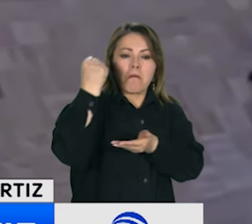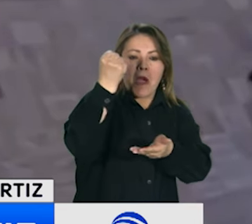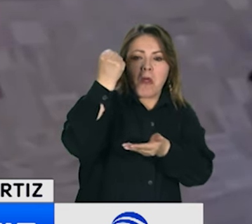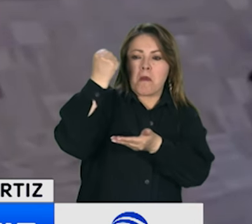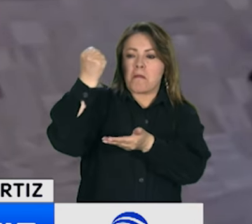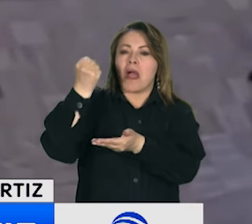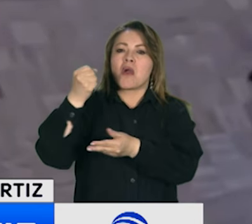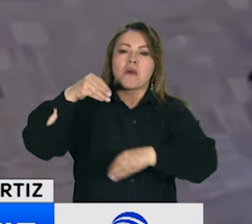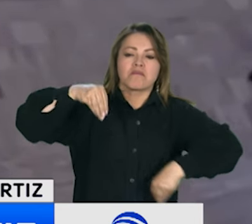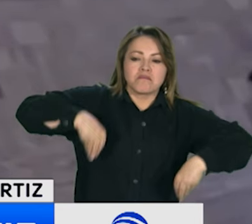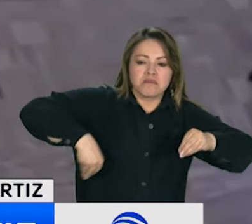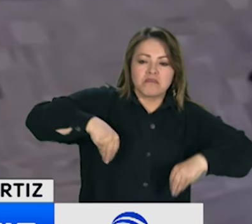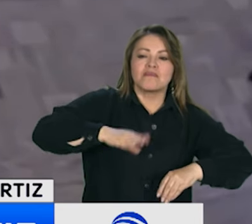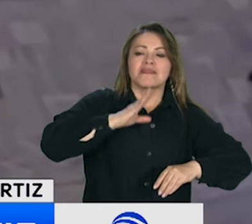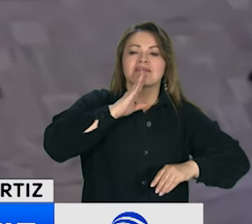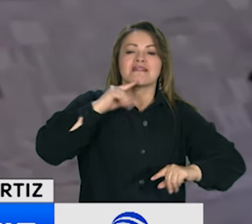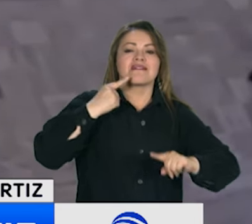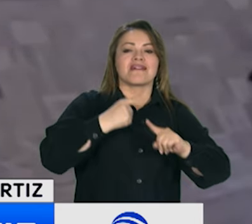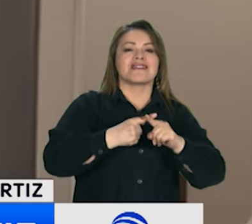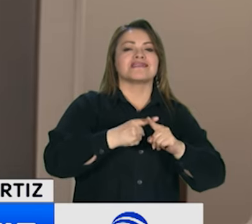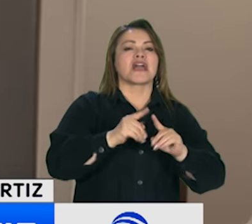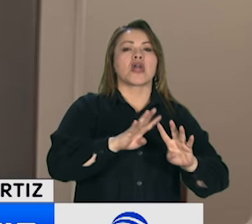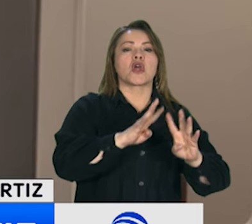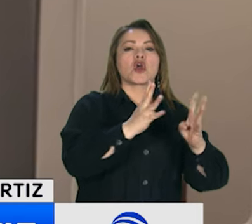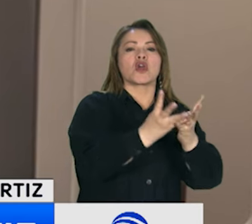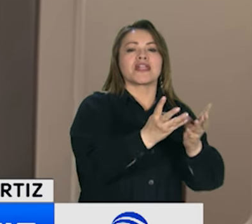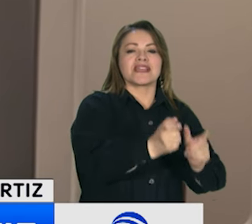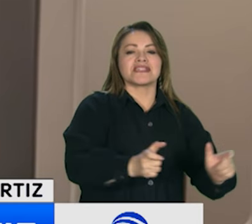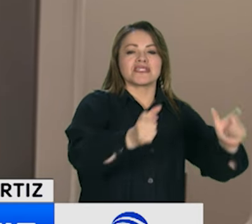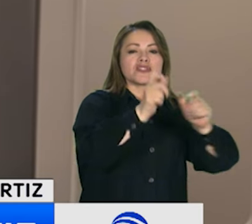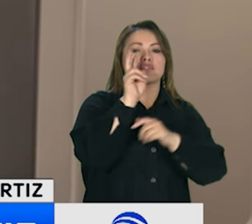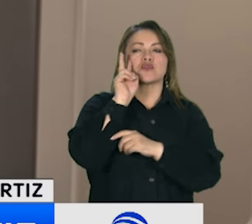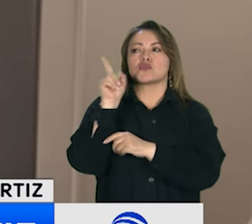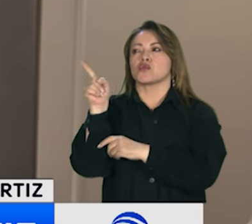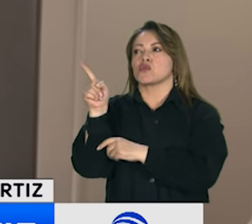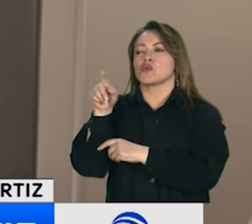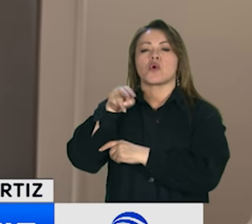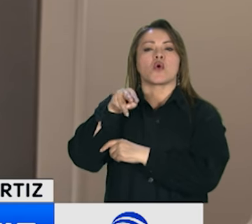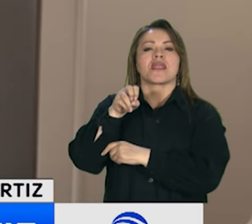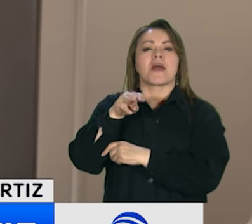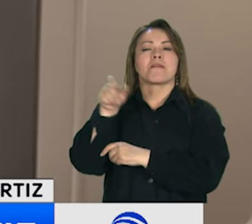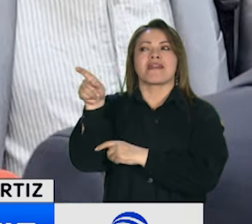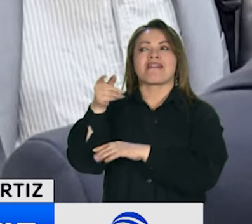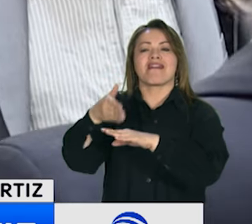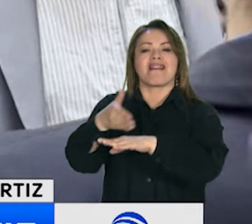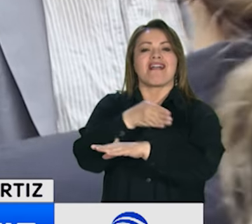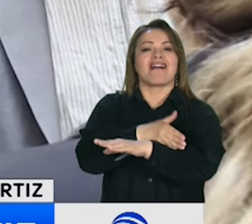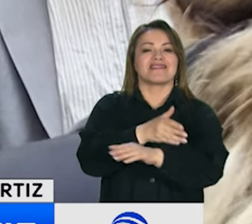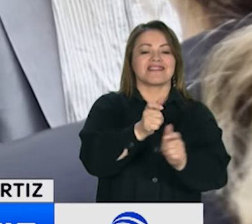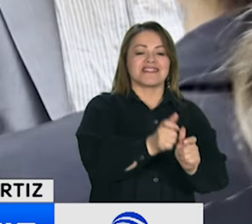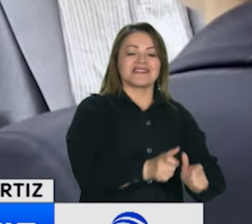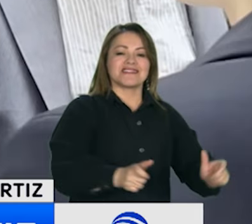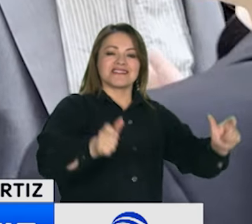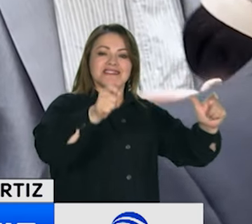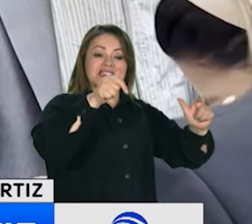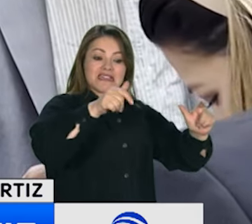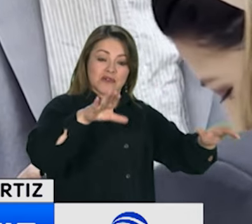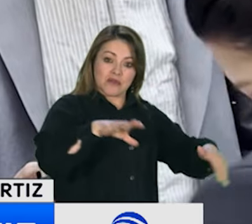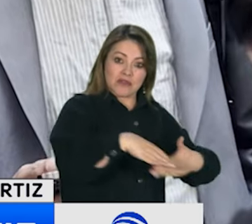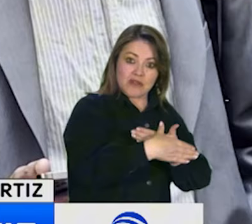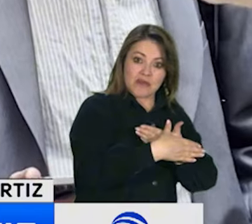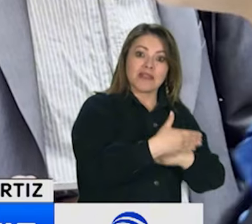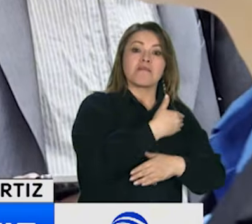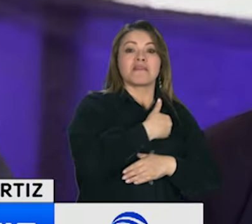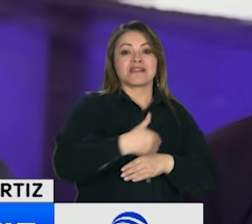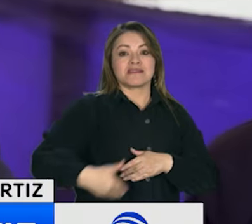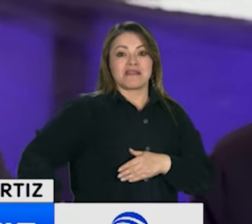a la congresista Iván Name, recordemos en ese entonces presidente del Congreso de la República. Estamos hablando de la suma de 3 mil millones